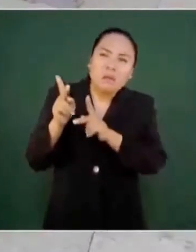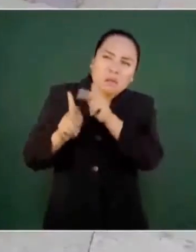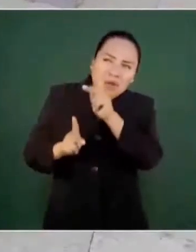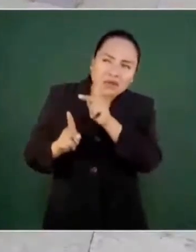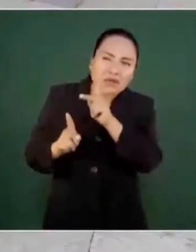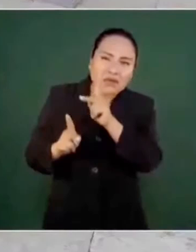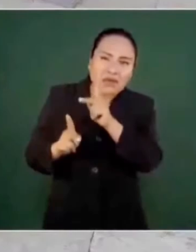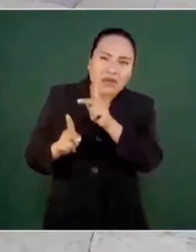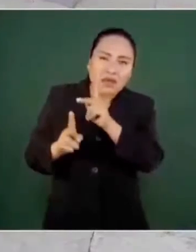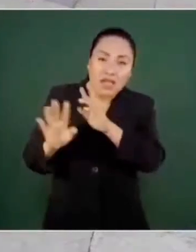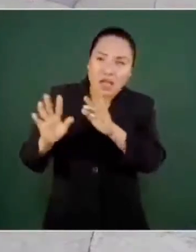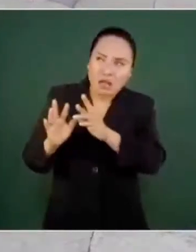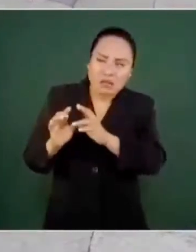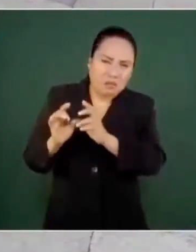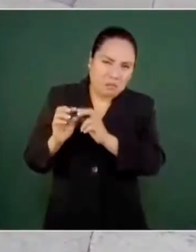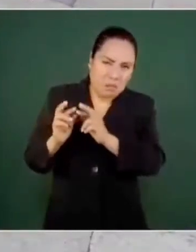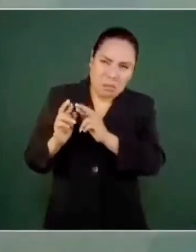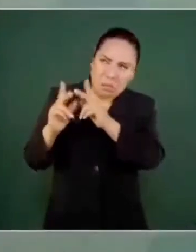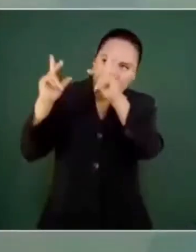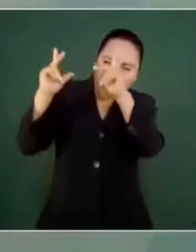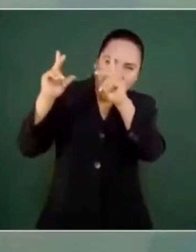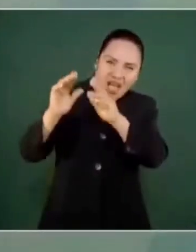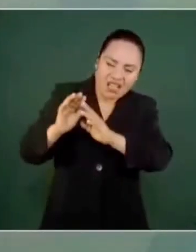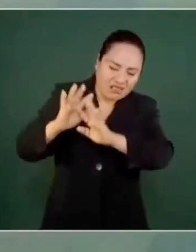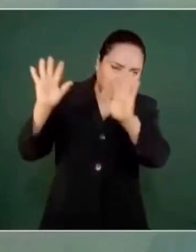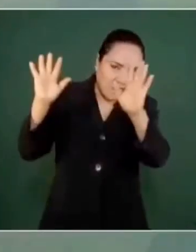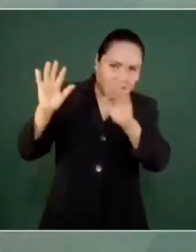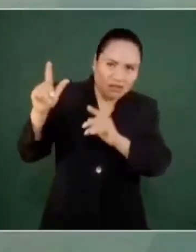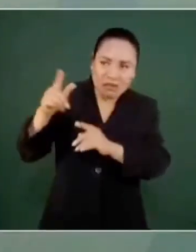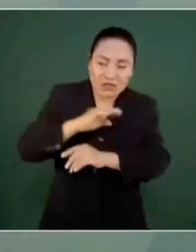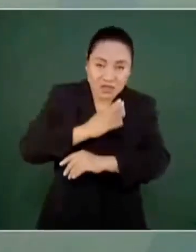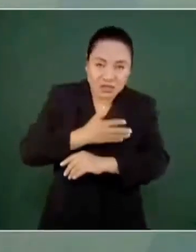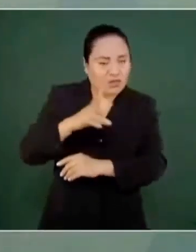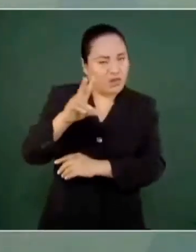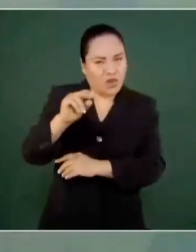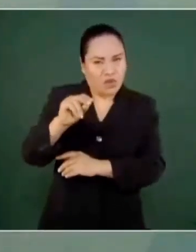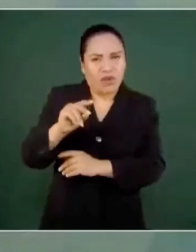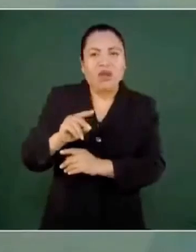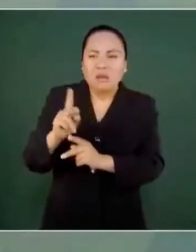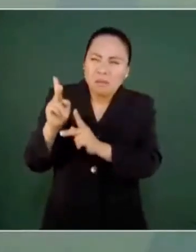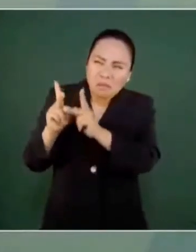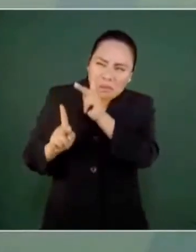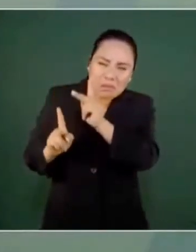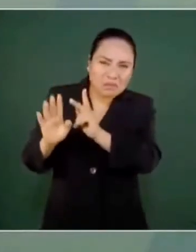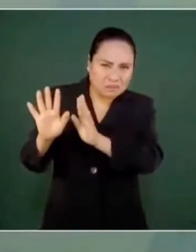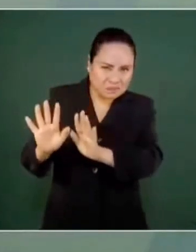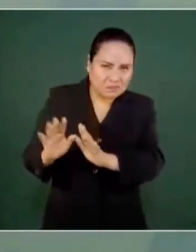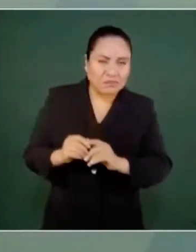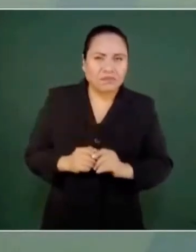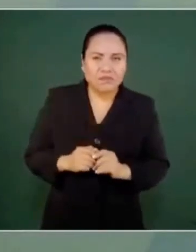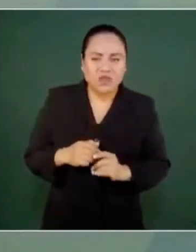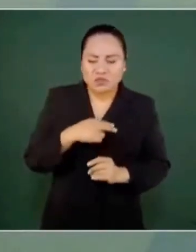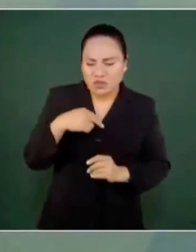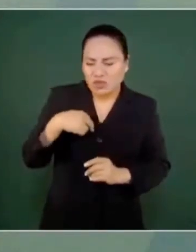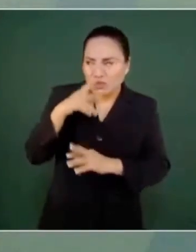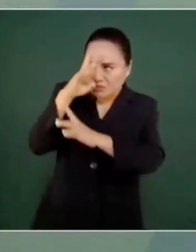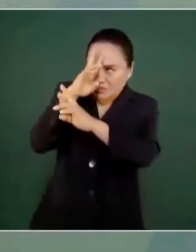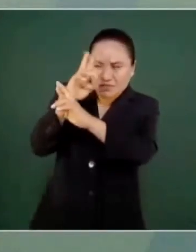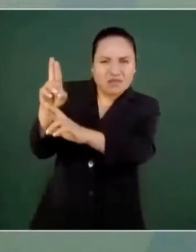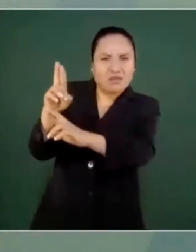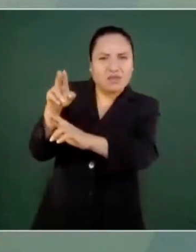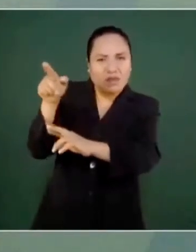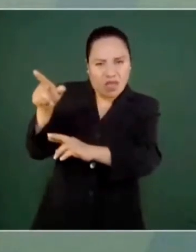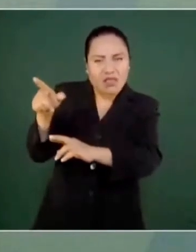quiero aclarar, nosotros le tenemos mucho respeto al pueblo